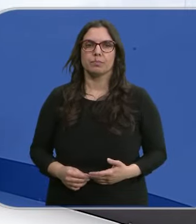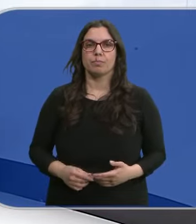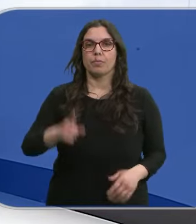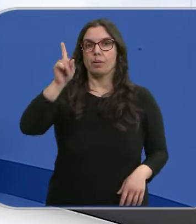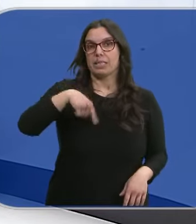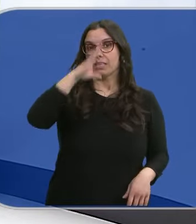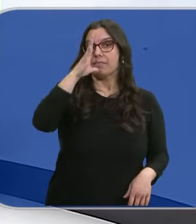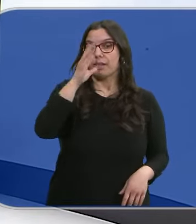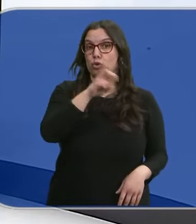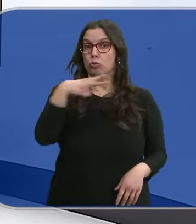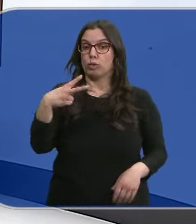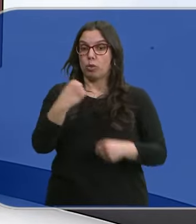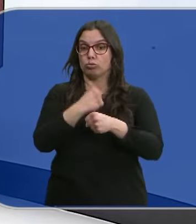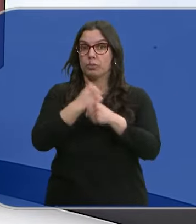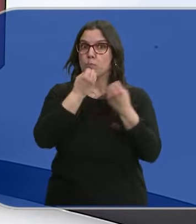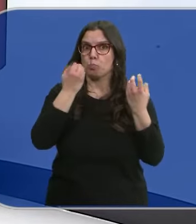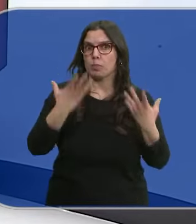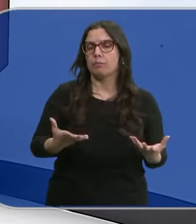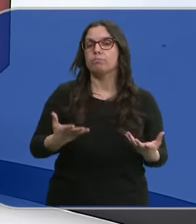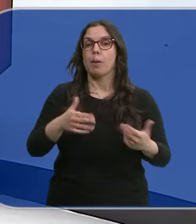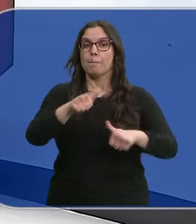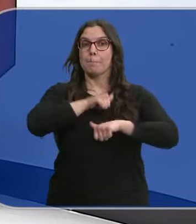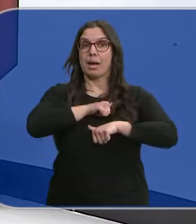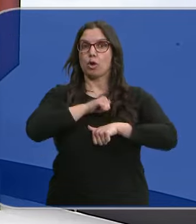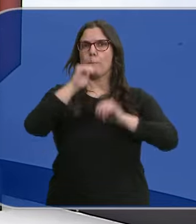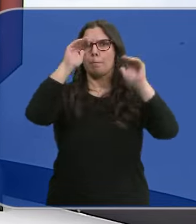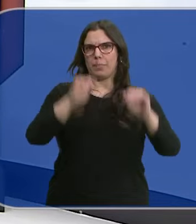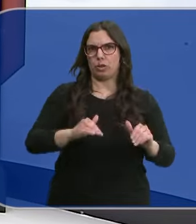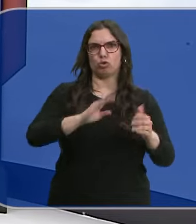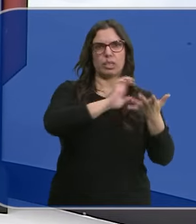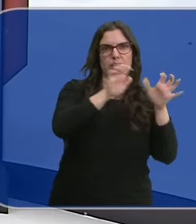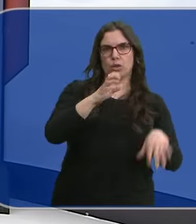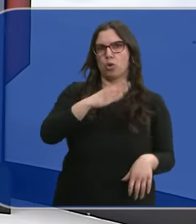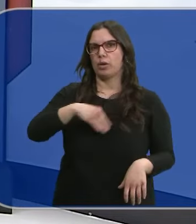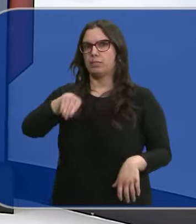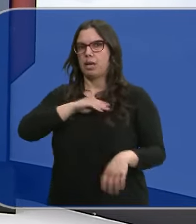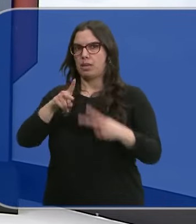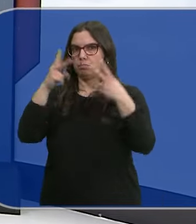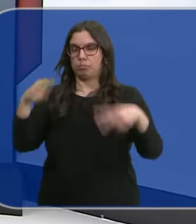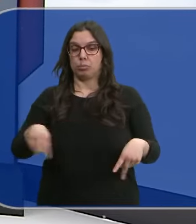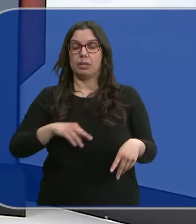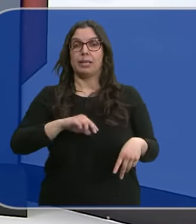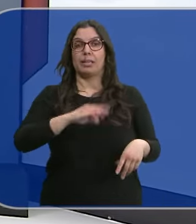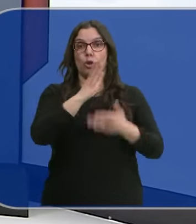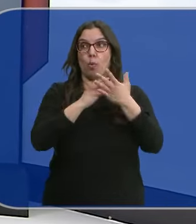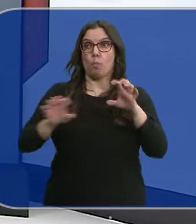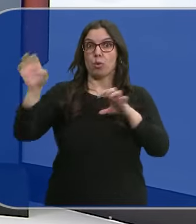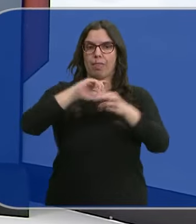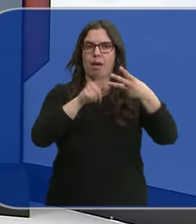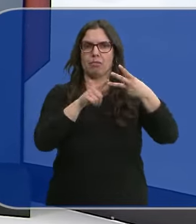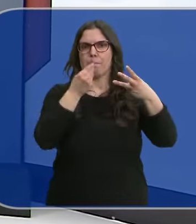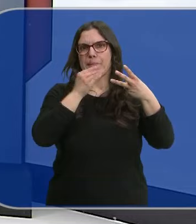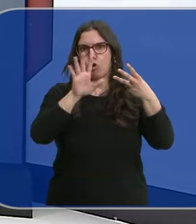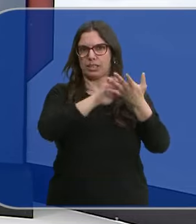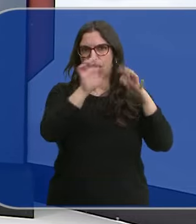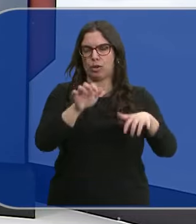Febrero ha sido un buen mes para el mercado laboral. El paro registrado descendió tanto en Castilla y León, la tercera autonomía con mayor caída porcentual, como en